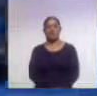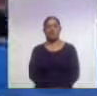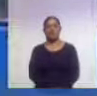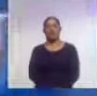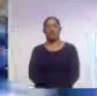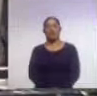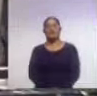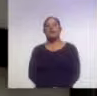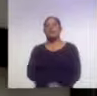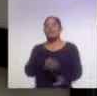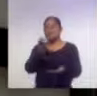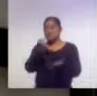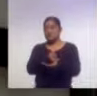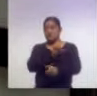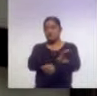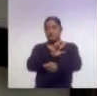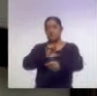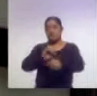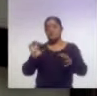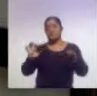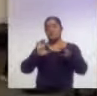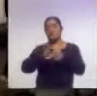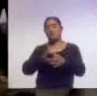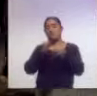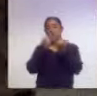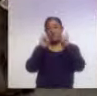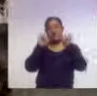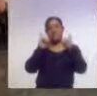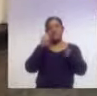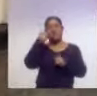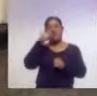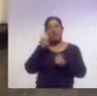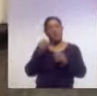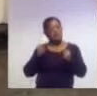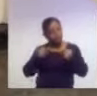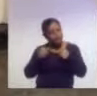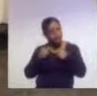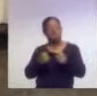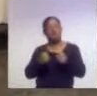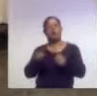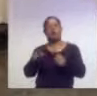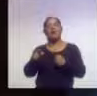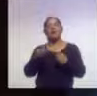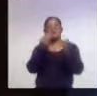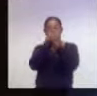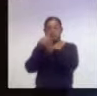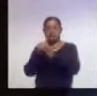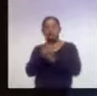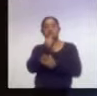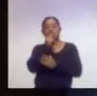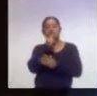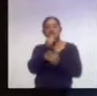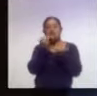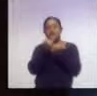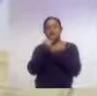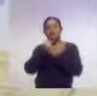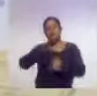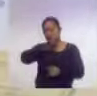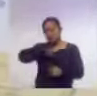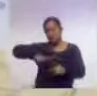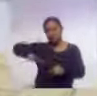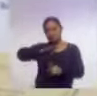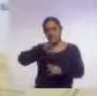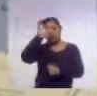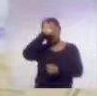Lograr una mayor coordinación institucional, fortalecer las capacidades de investigación de las policías y propiciar un verdadero